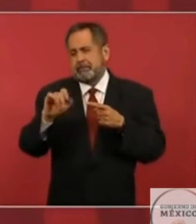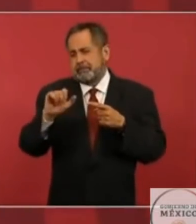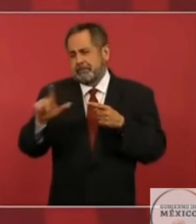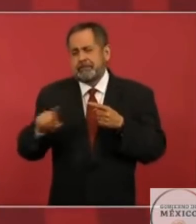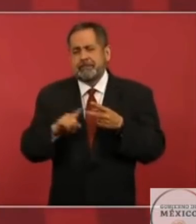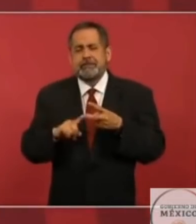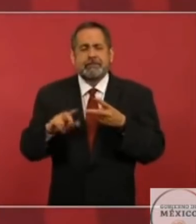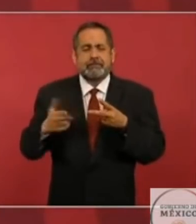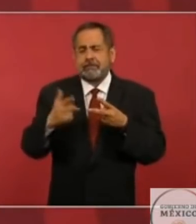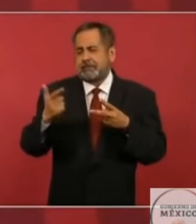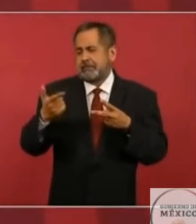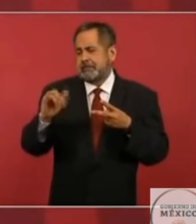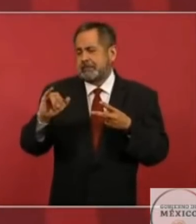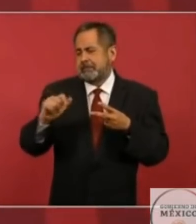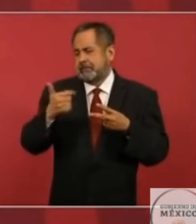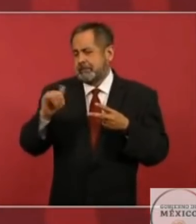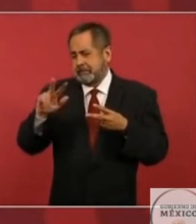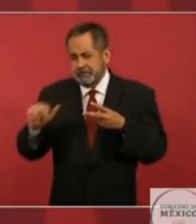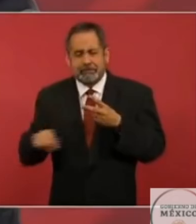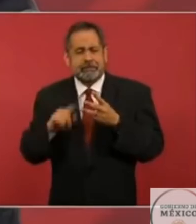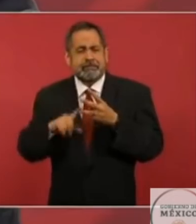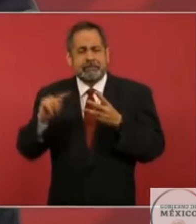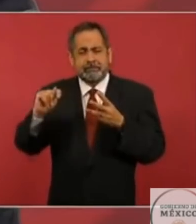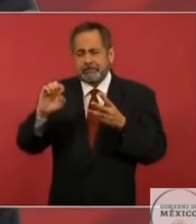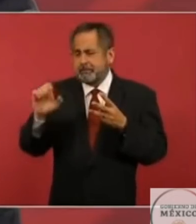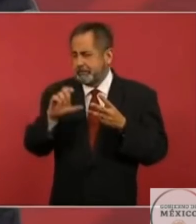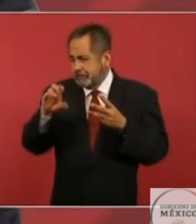Grijalva, del lago de Texcoco,